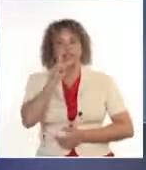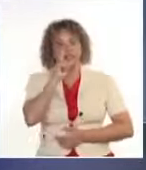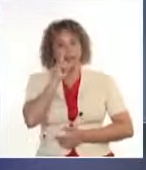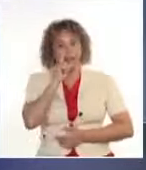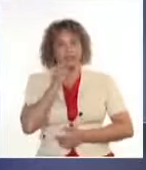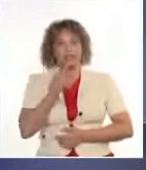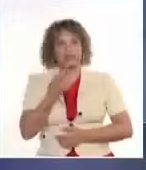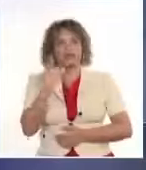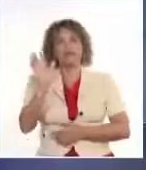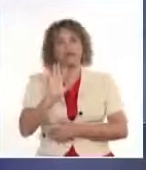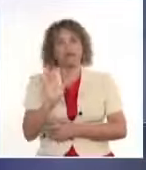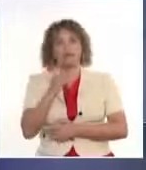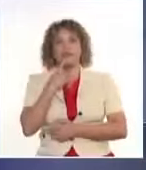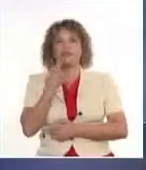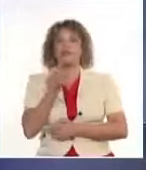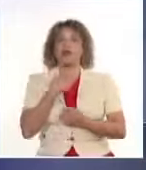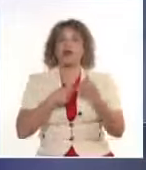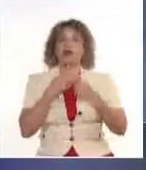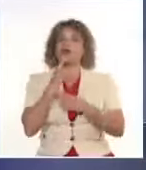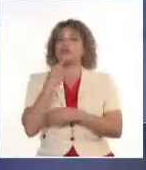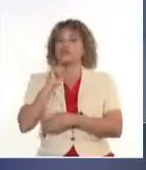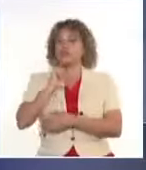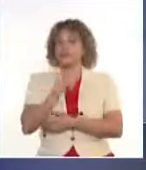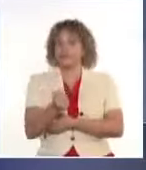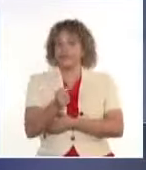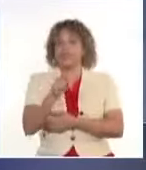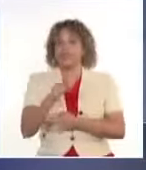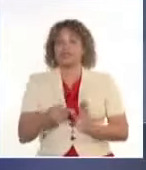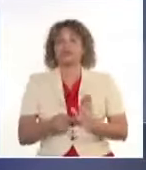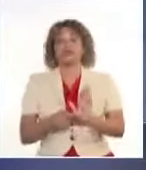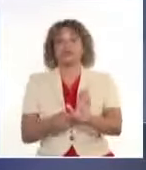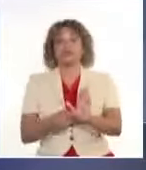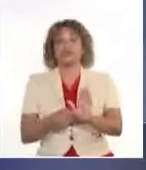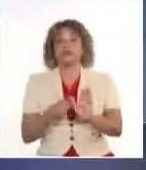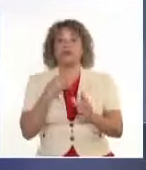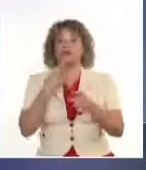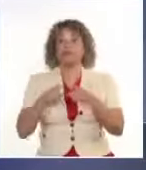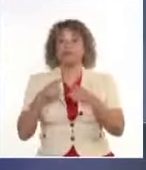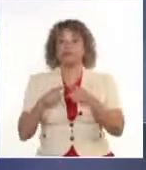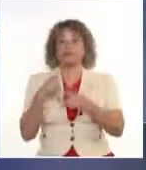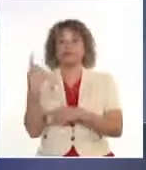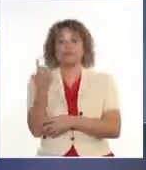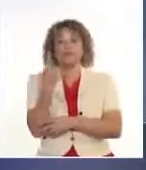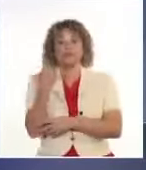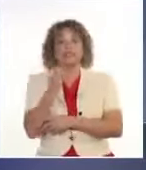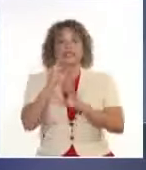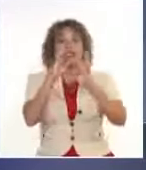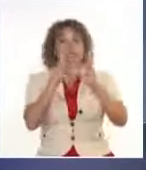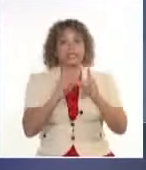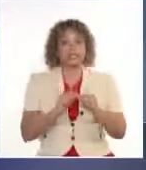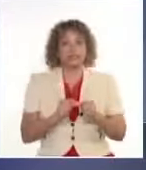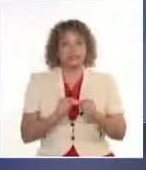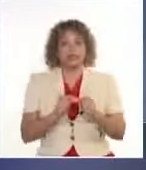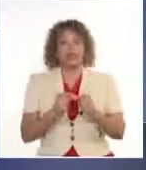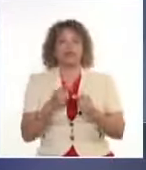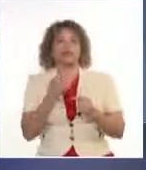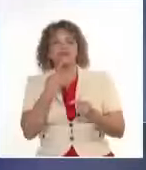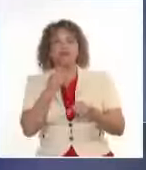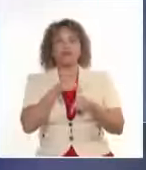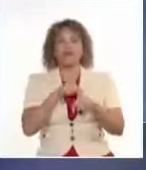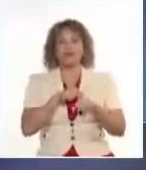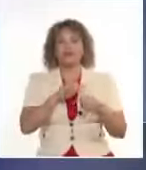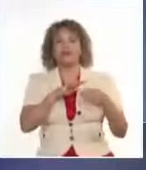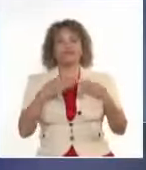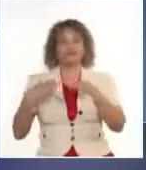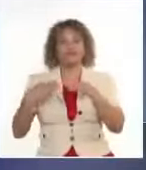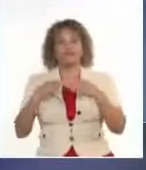exigente, aclara la nota, que evidenció fenómenos como nacionalizaciones en función de resultados, incongruencias arbitrales